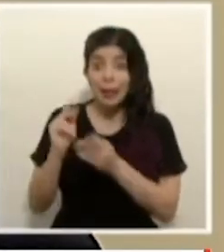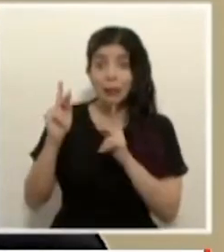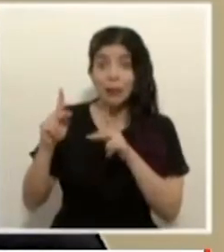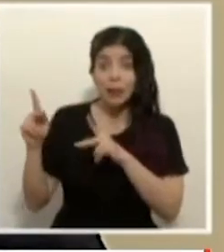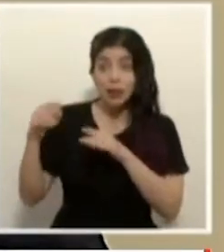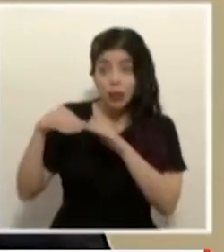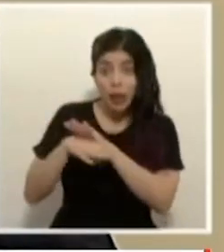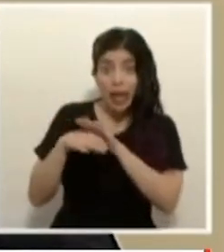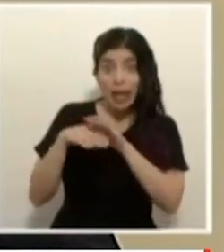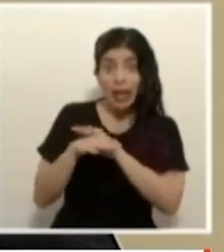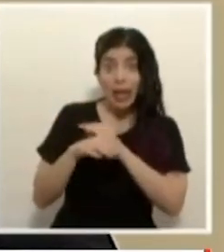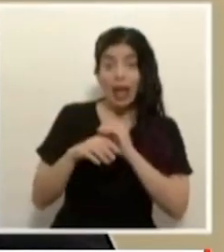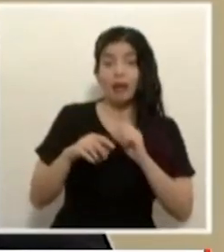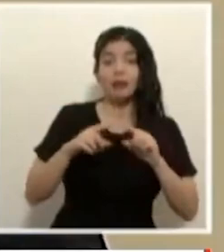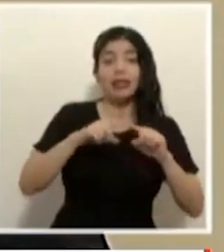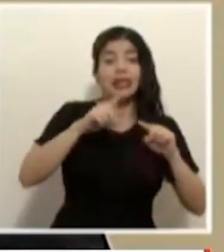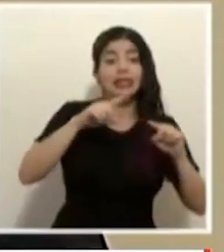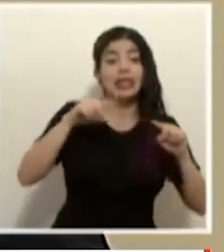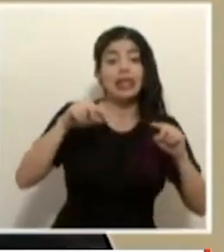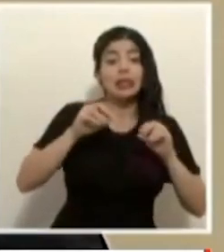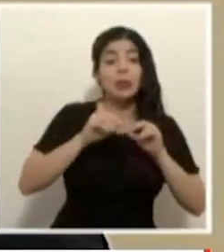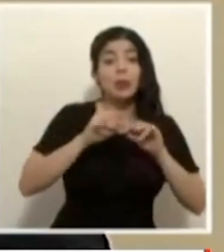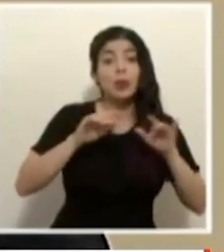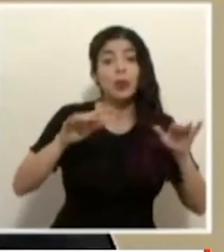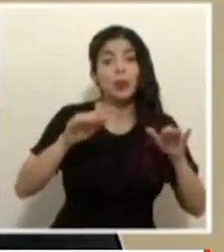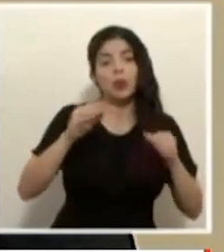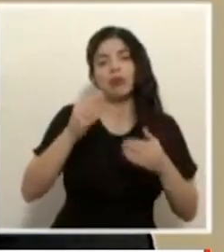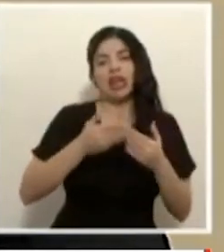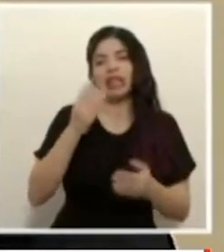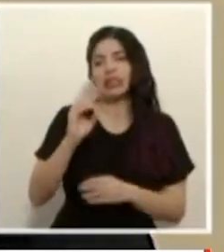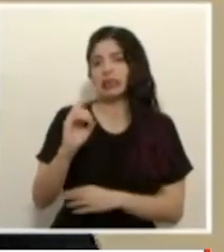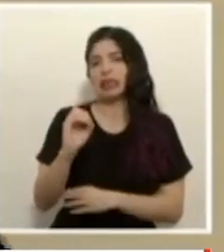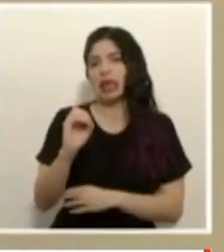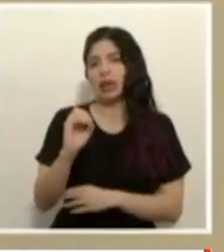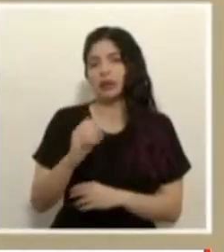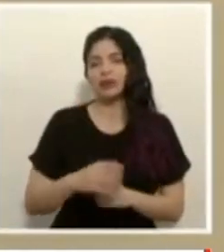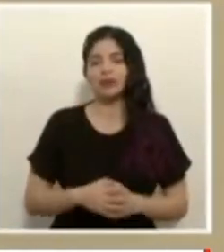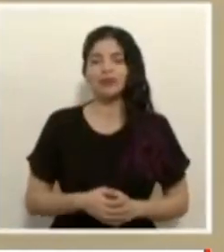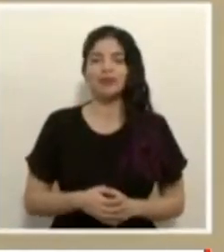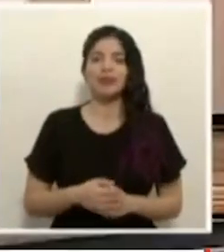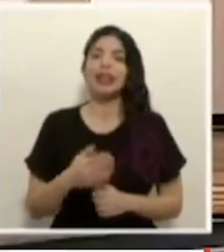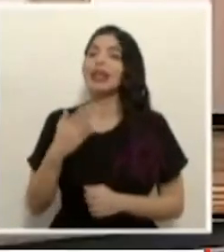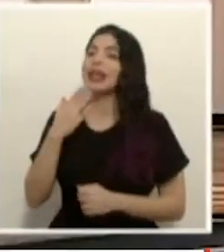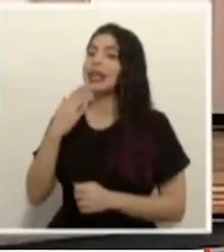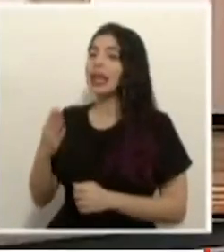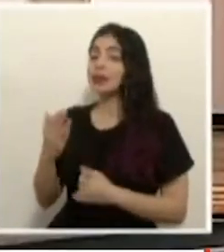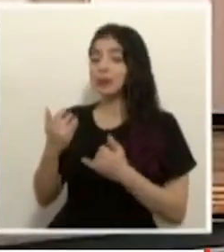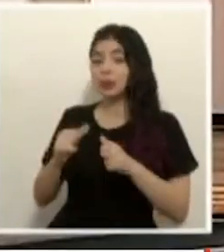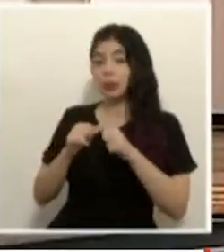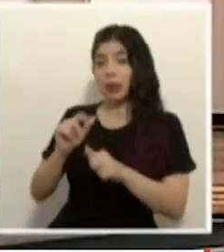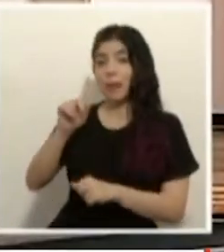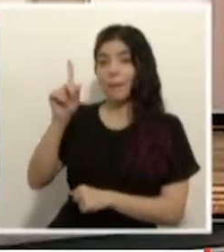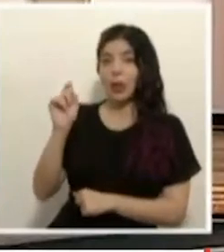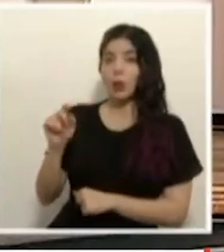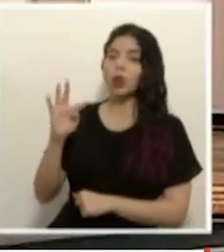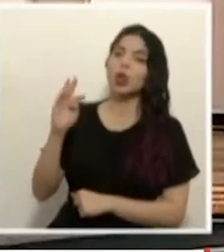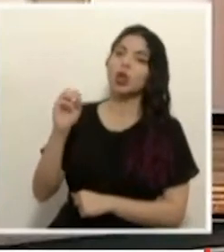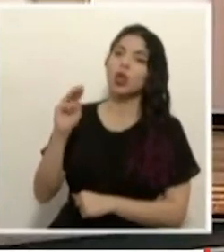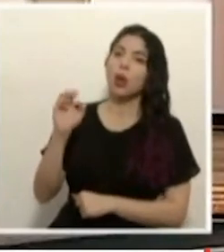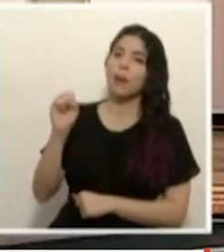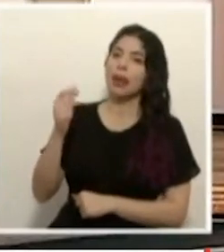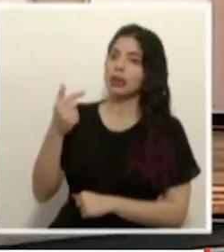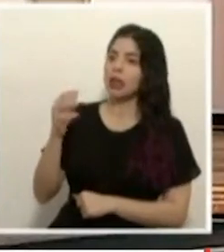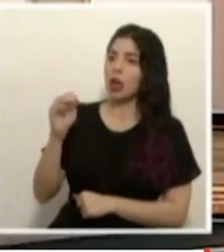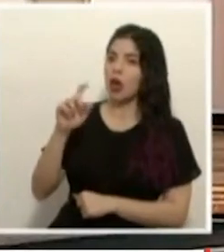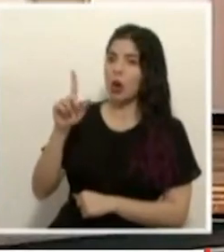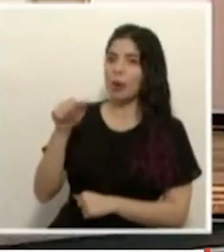la probabilidad estadísticamente es muy cercana a cero muchas gracias gracias continuamos con la consulta de Tomás Gómez del